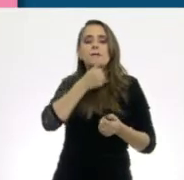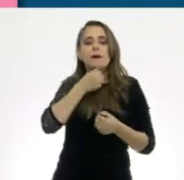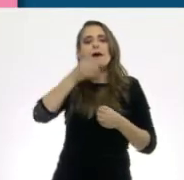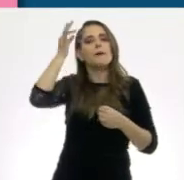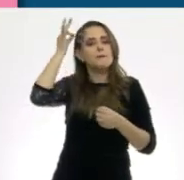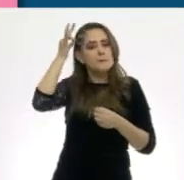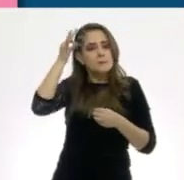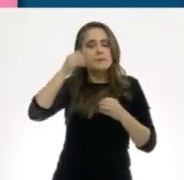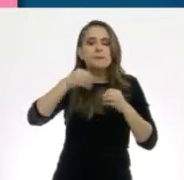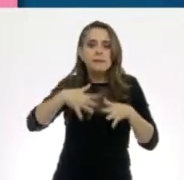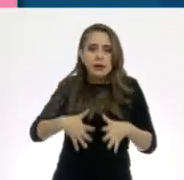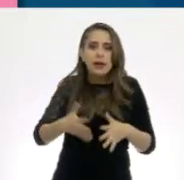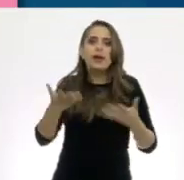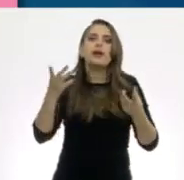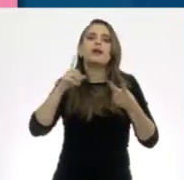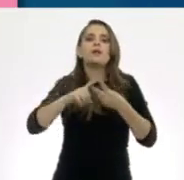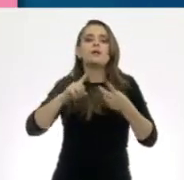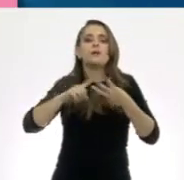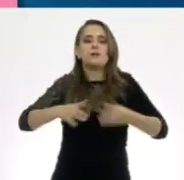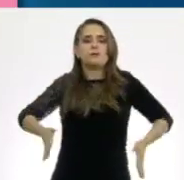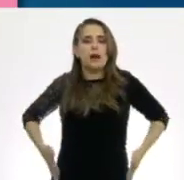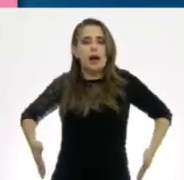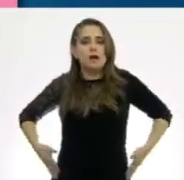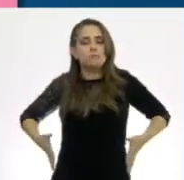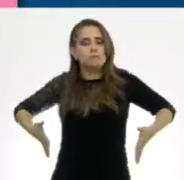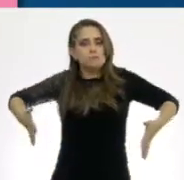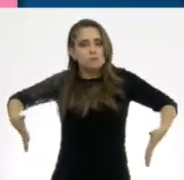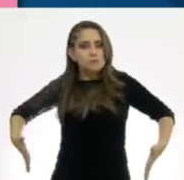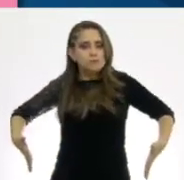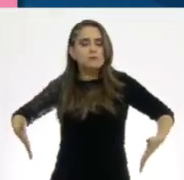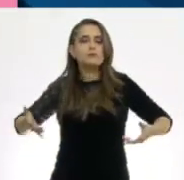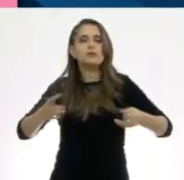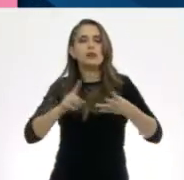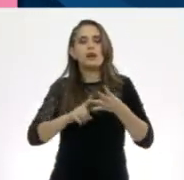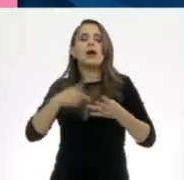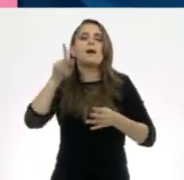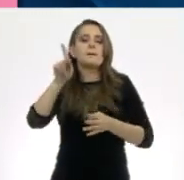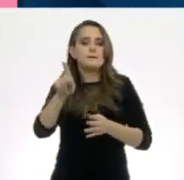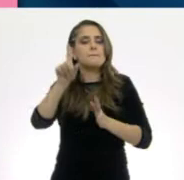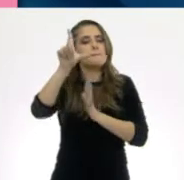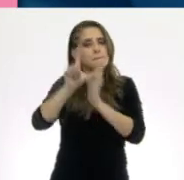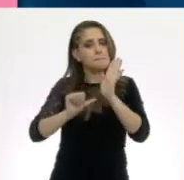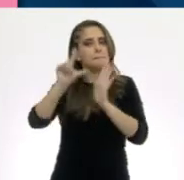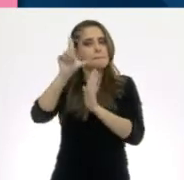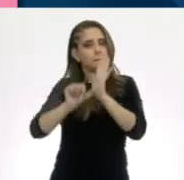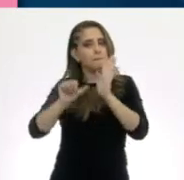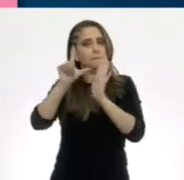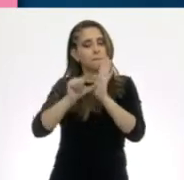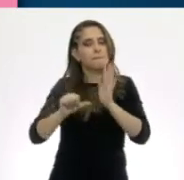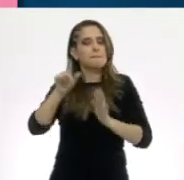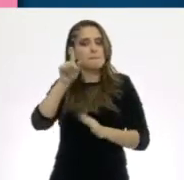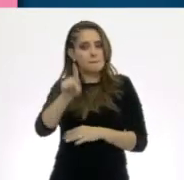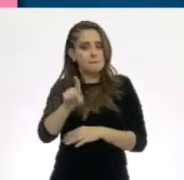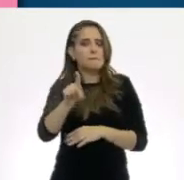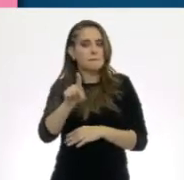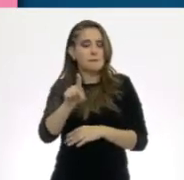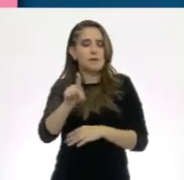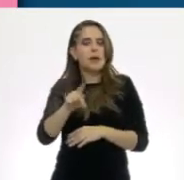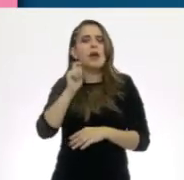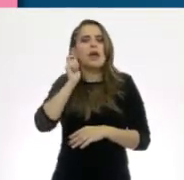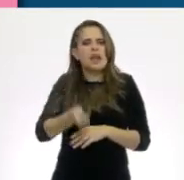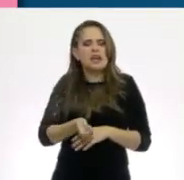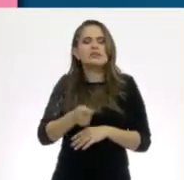se ensanchan sus caderas y se presenta el ciclo menstrual. ¿Qué ocurre cuando los